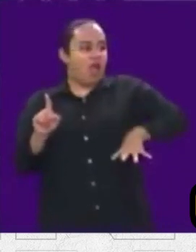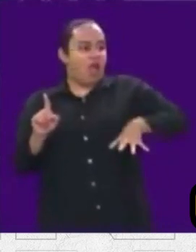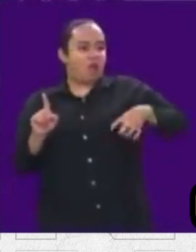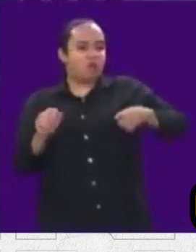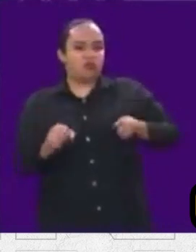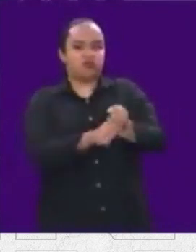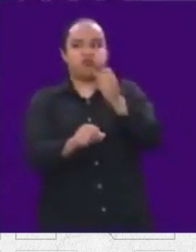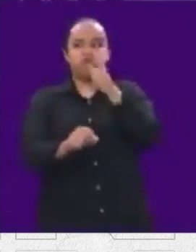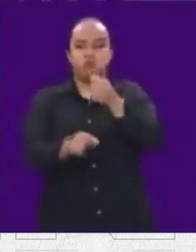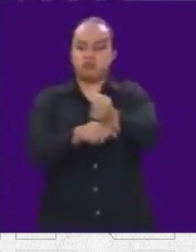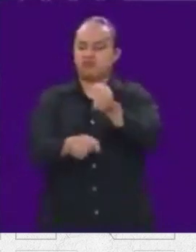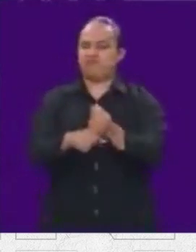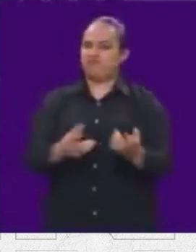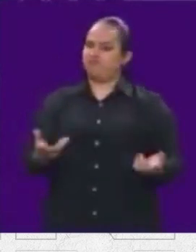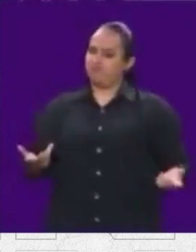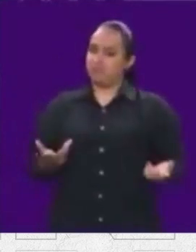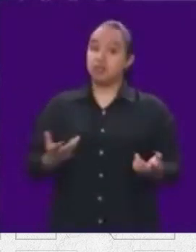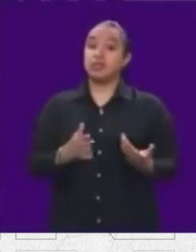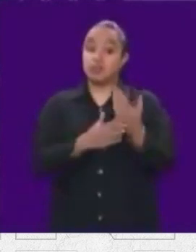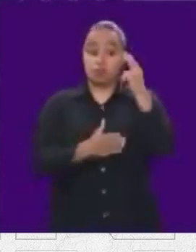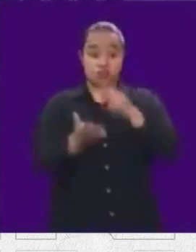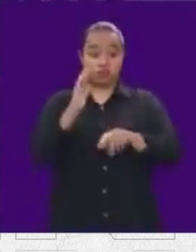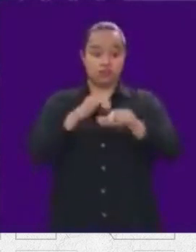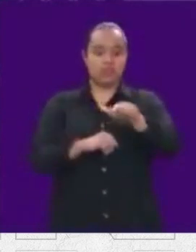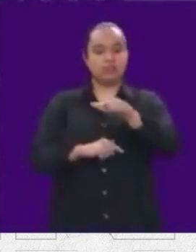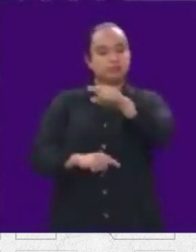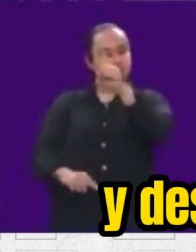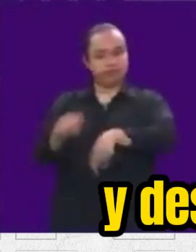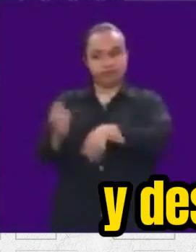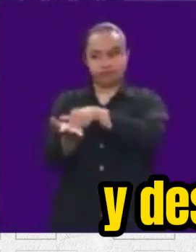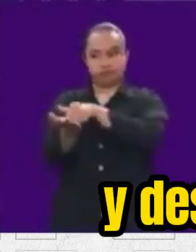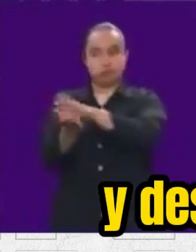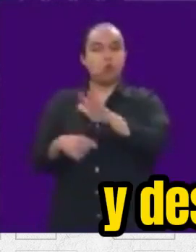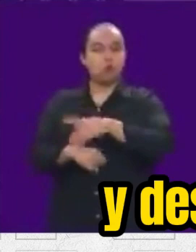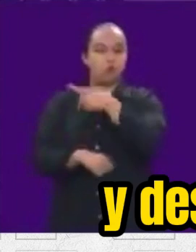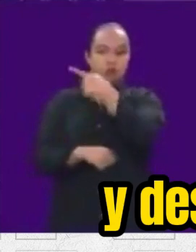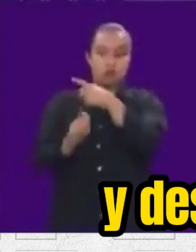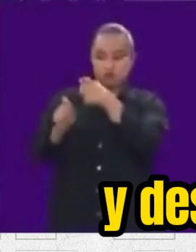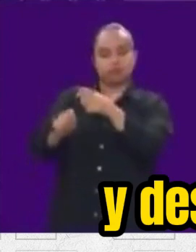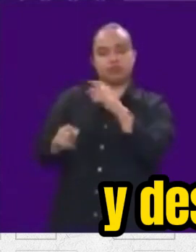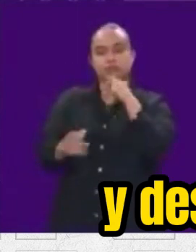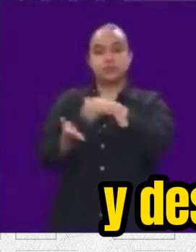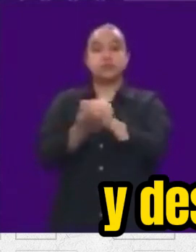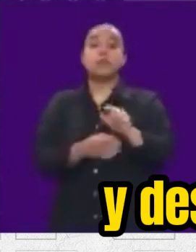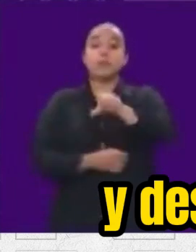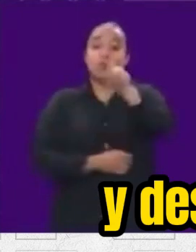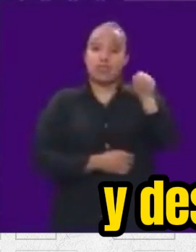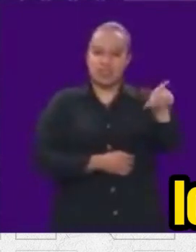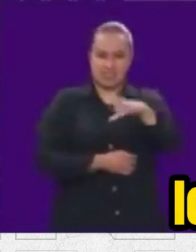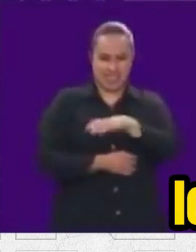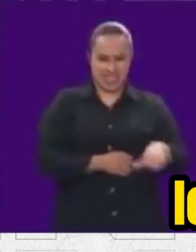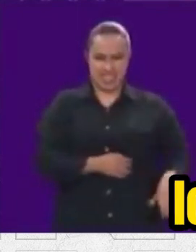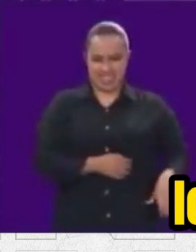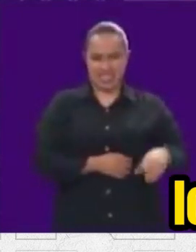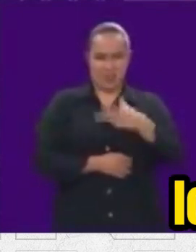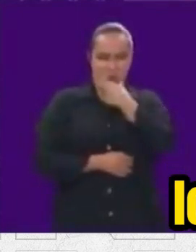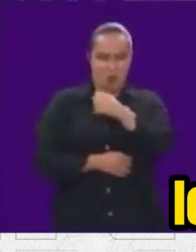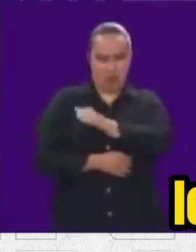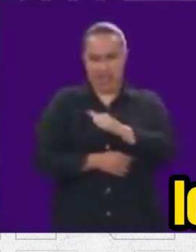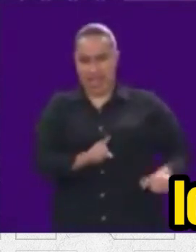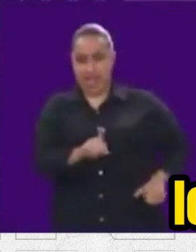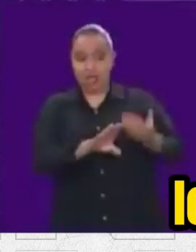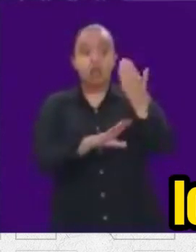Secretaría de Seguridad lo destituye de su cargo por estas razones y después aquí el candidato siendo alcalde lo nombra